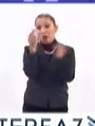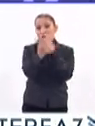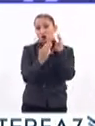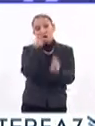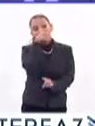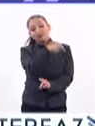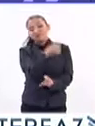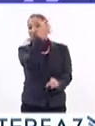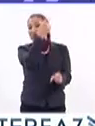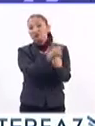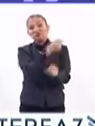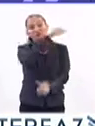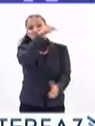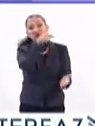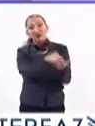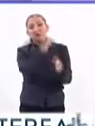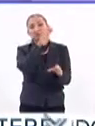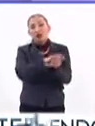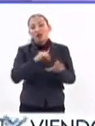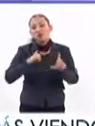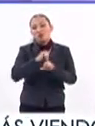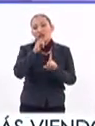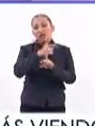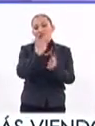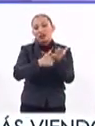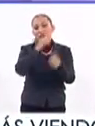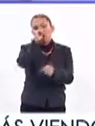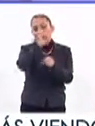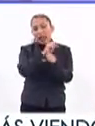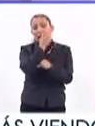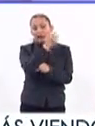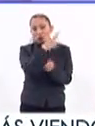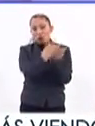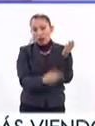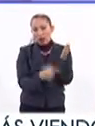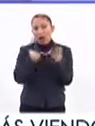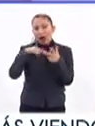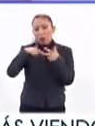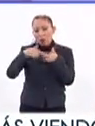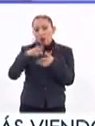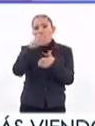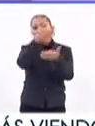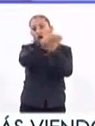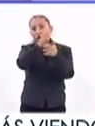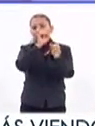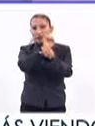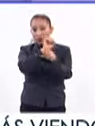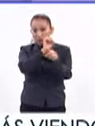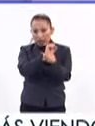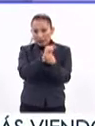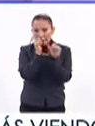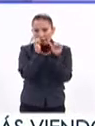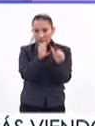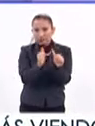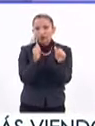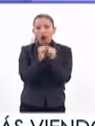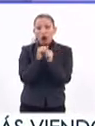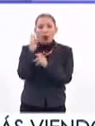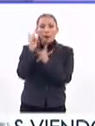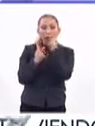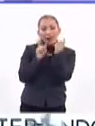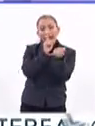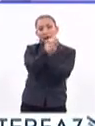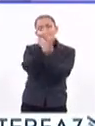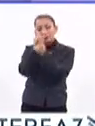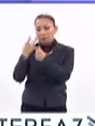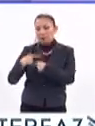nivel mundial como el país con más bullying en secundaria. Este programa tengo entendido que va para secundaria, a través de pláticas